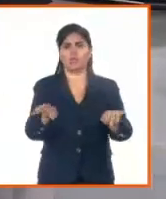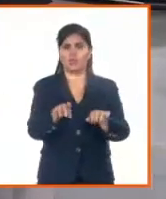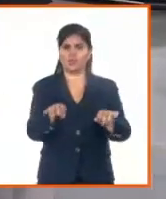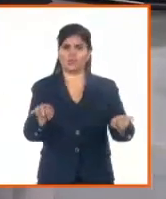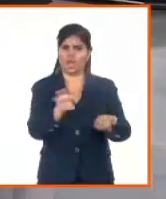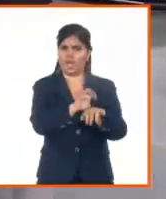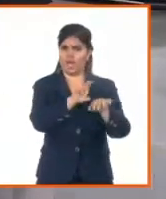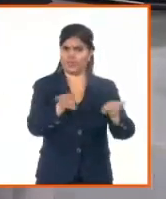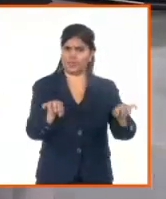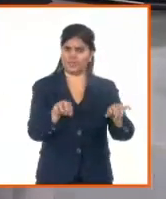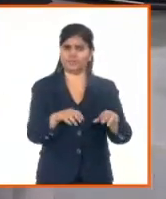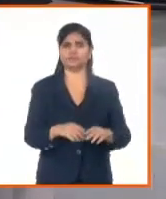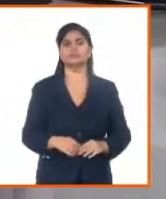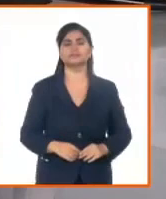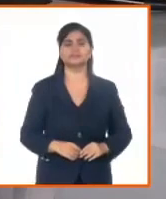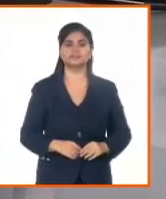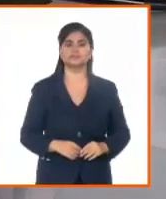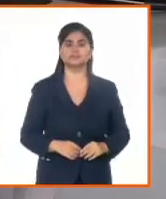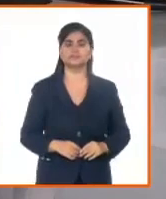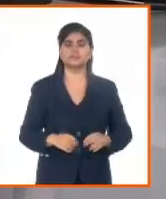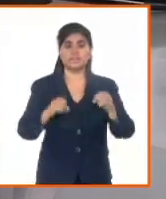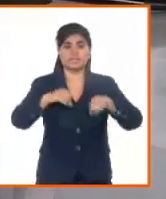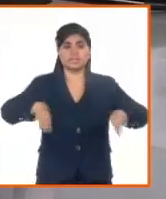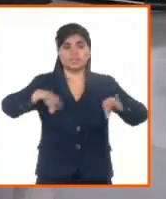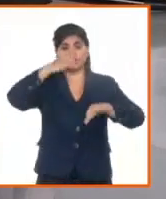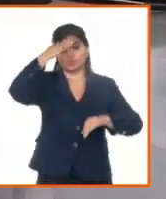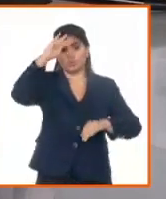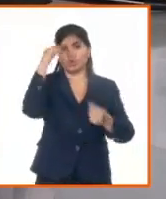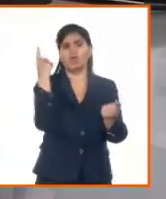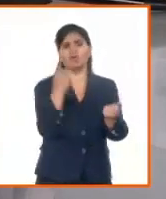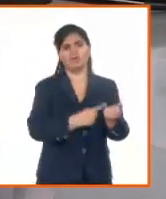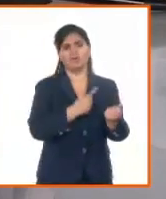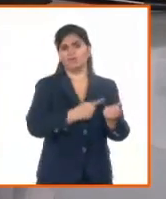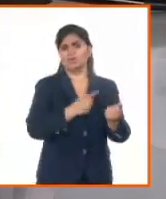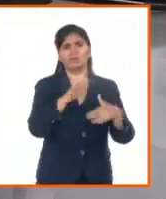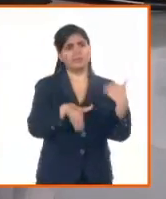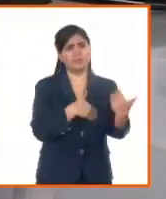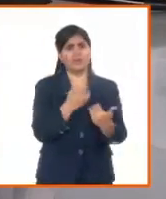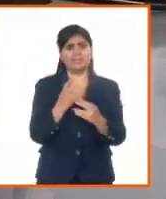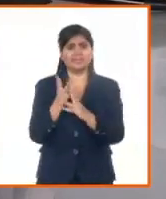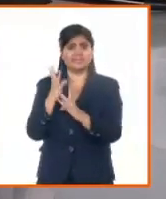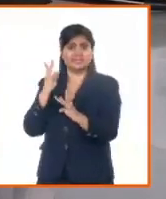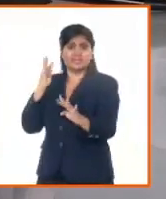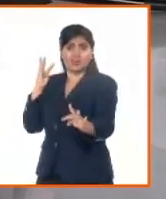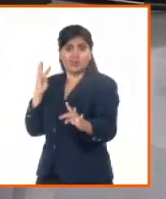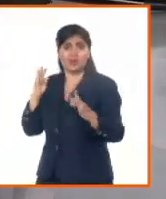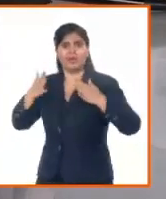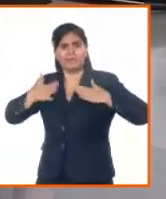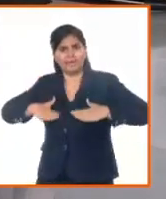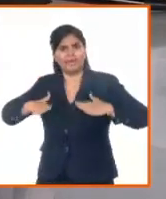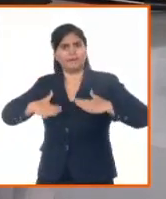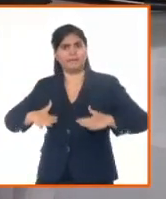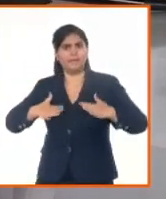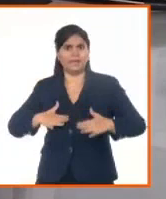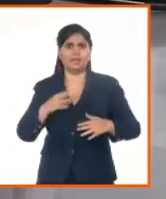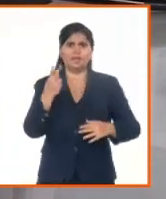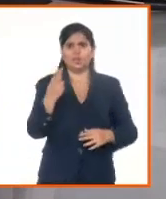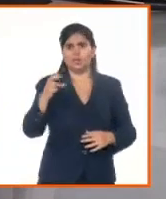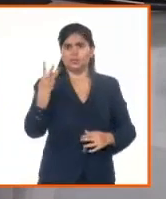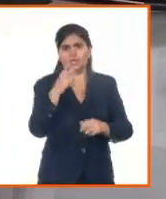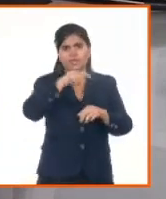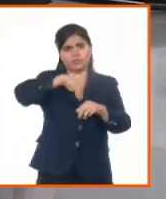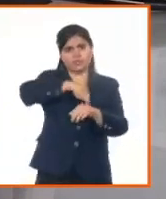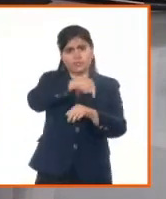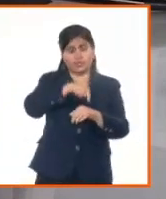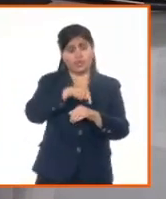decir, en las circunstancias en que estamos hoy, en las que la cola se convierte en un problema habitual para todos los cubanos, además la cola de los registros, la cola de las